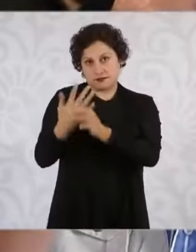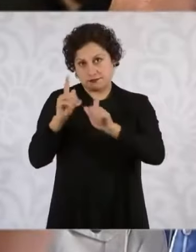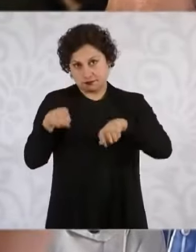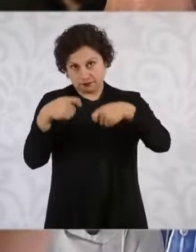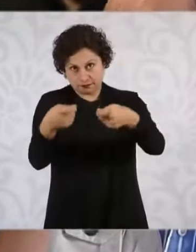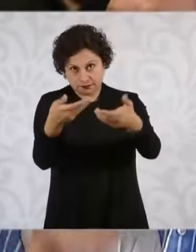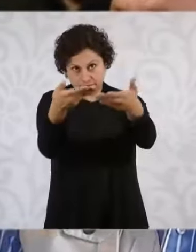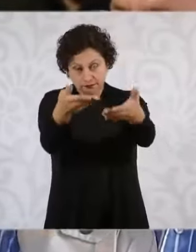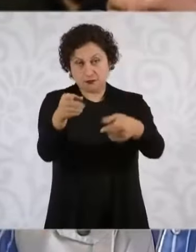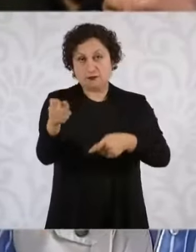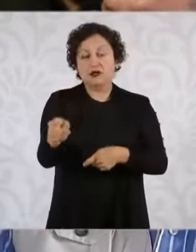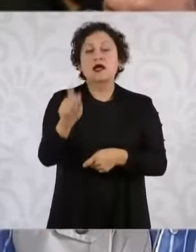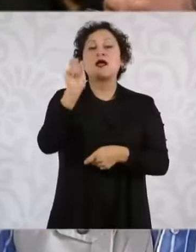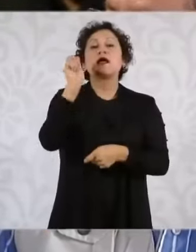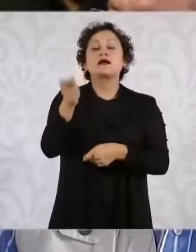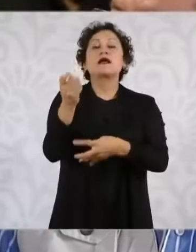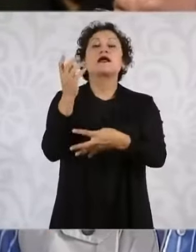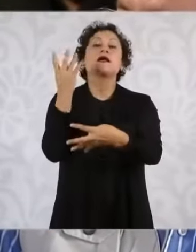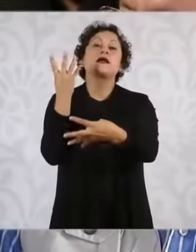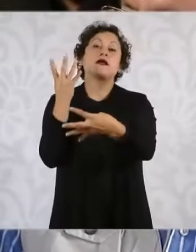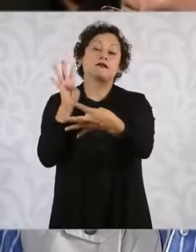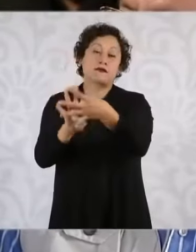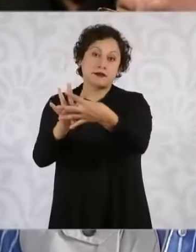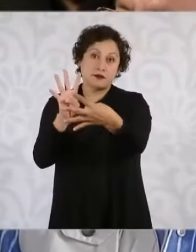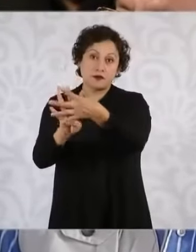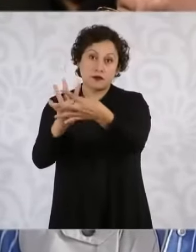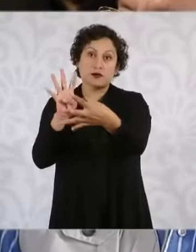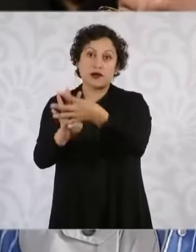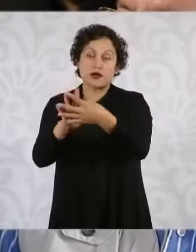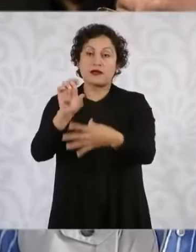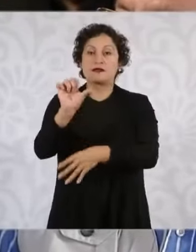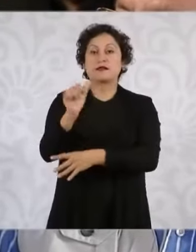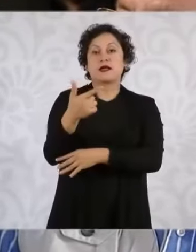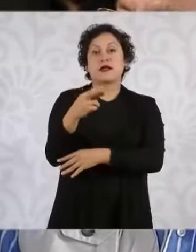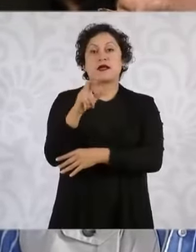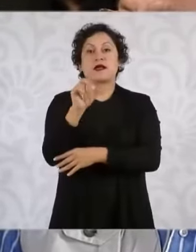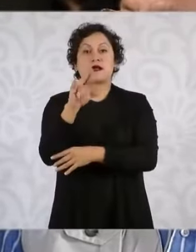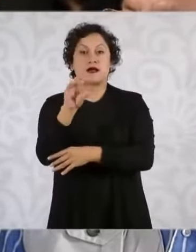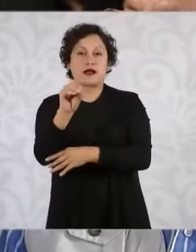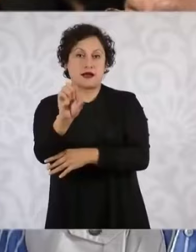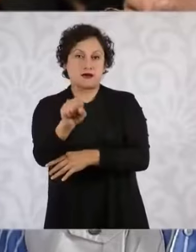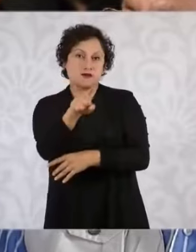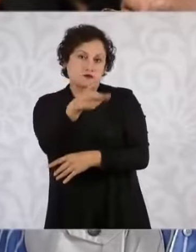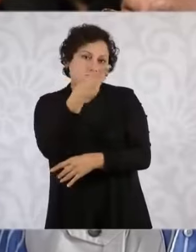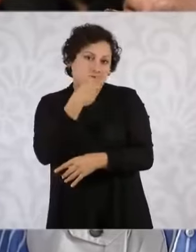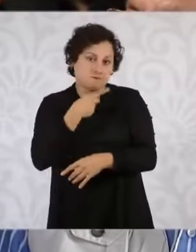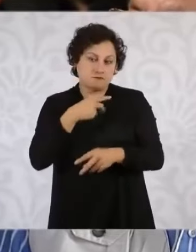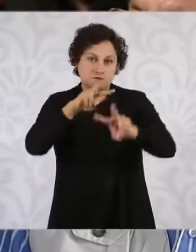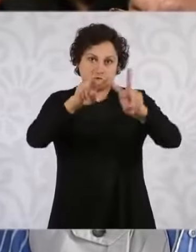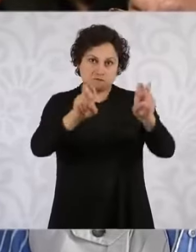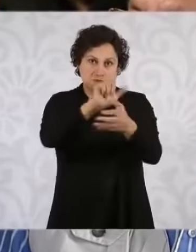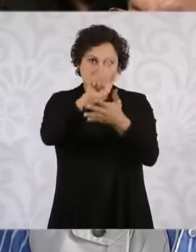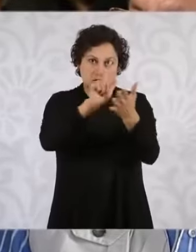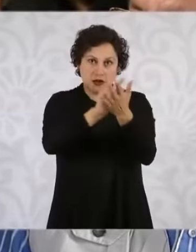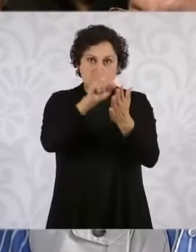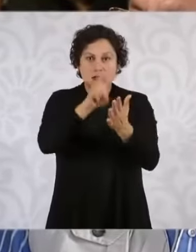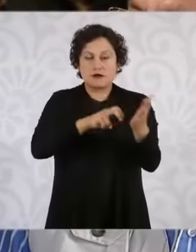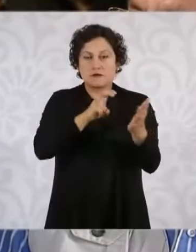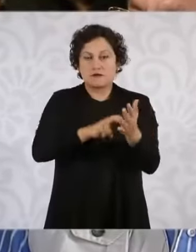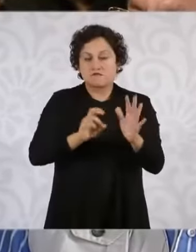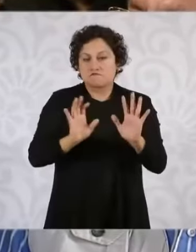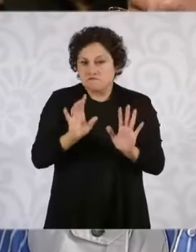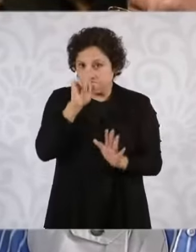tribunales agrarios también, hablando de reformas a las leyes y esto. Que no se... Quedó